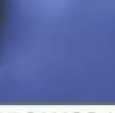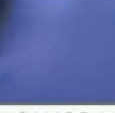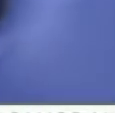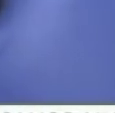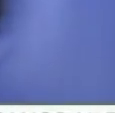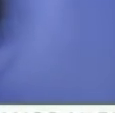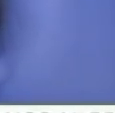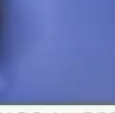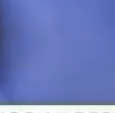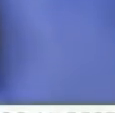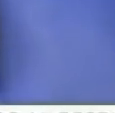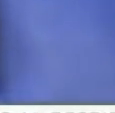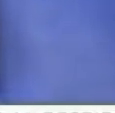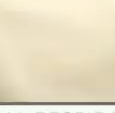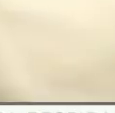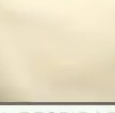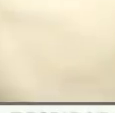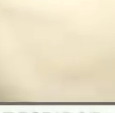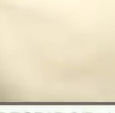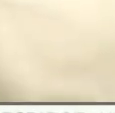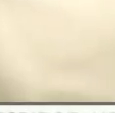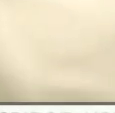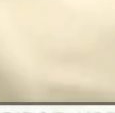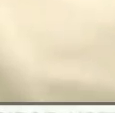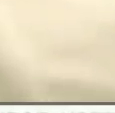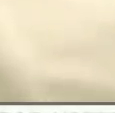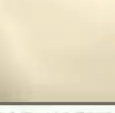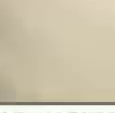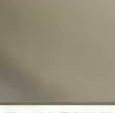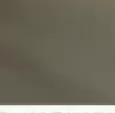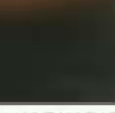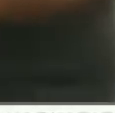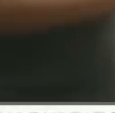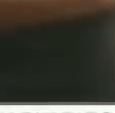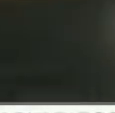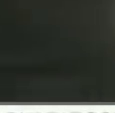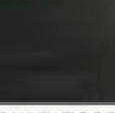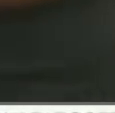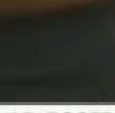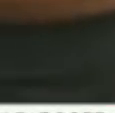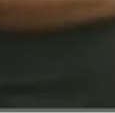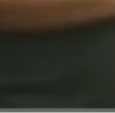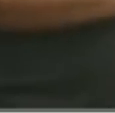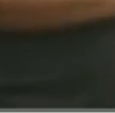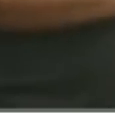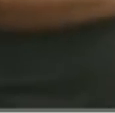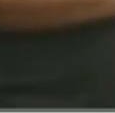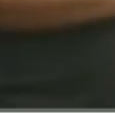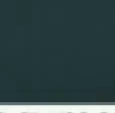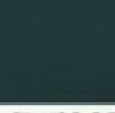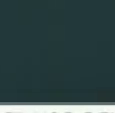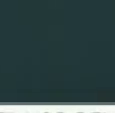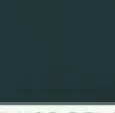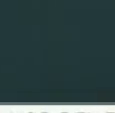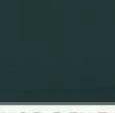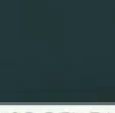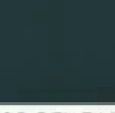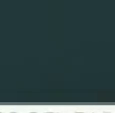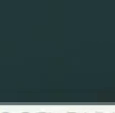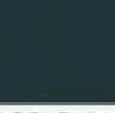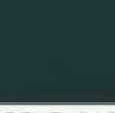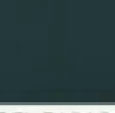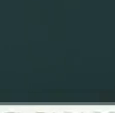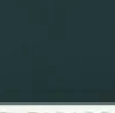se está expandiendo, progresivamente, por todo Brasil, la nueva amenaza, por su extensa,